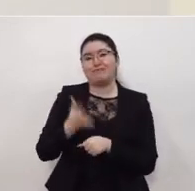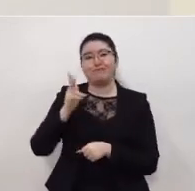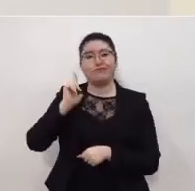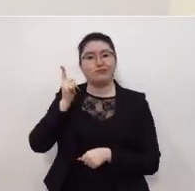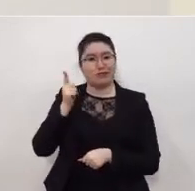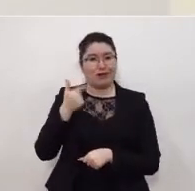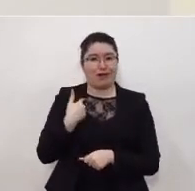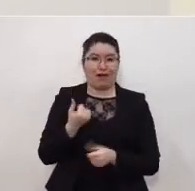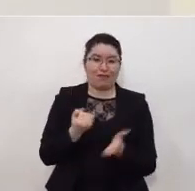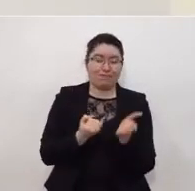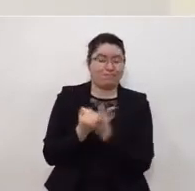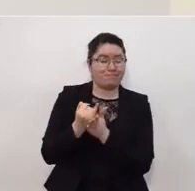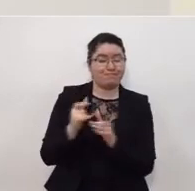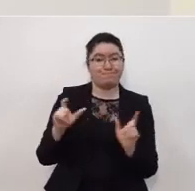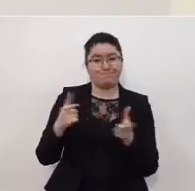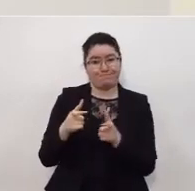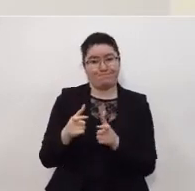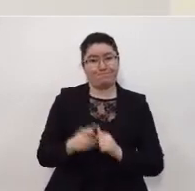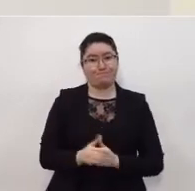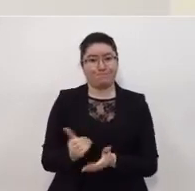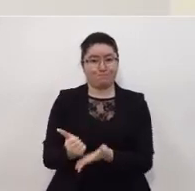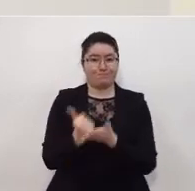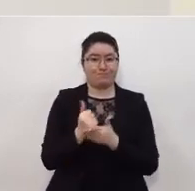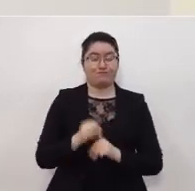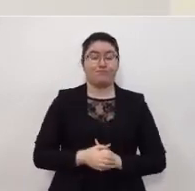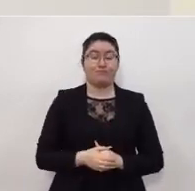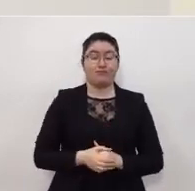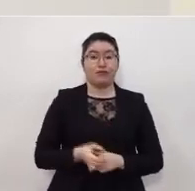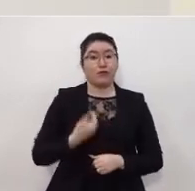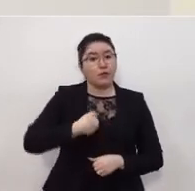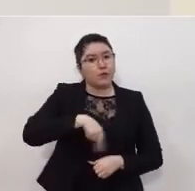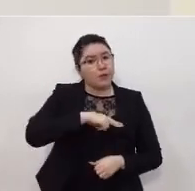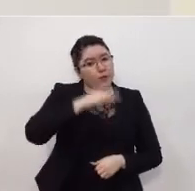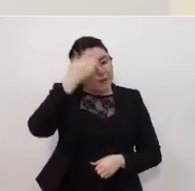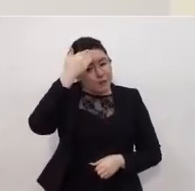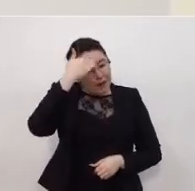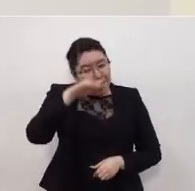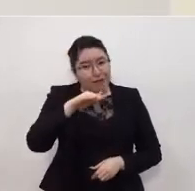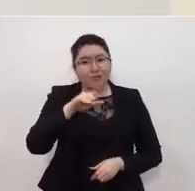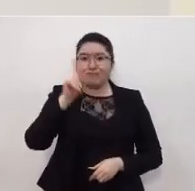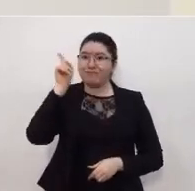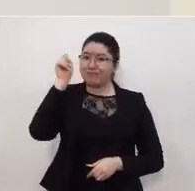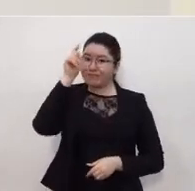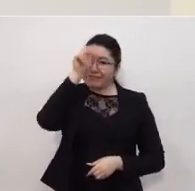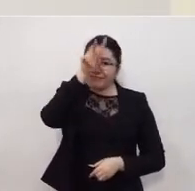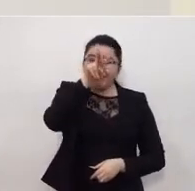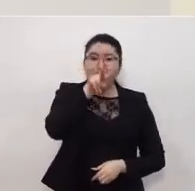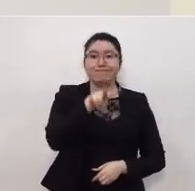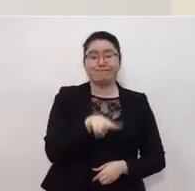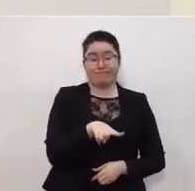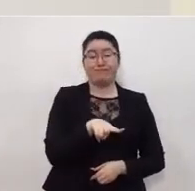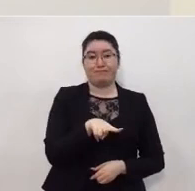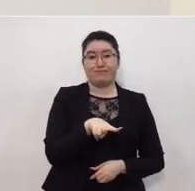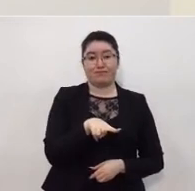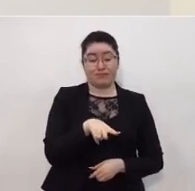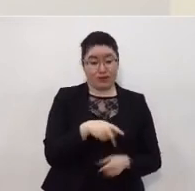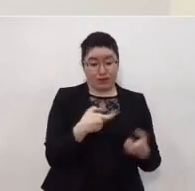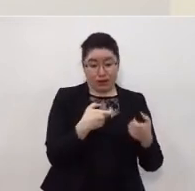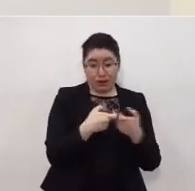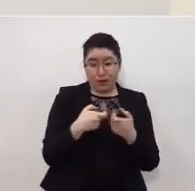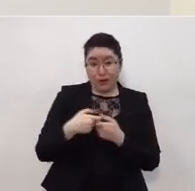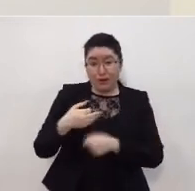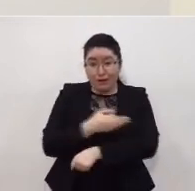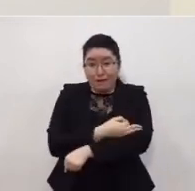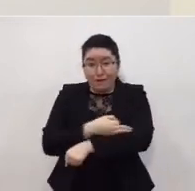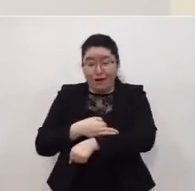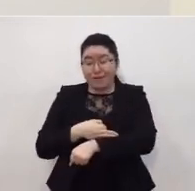sabemos que son decisiones difíciles que tiene implicaciones muy importantes en la economía de